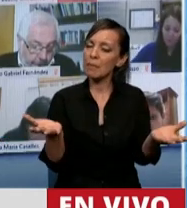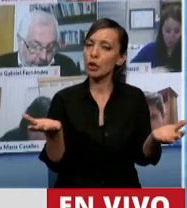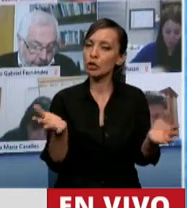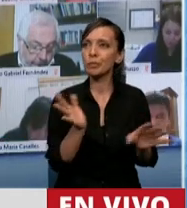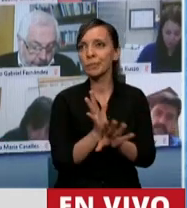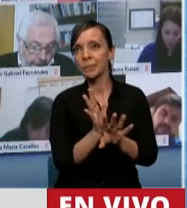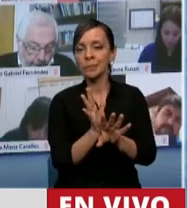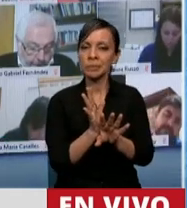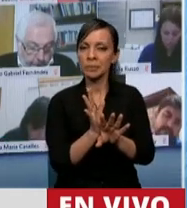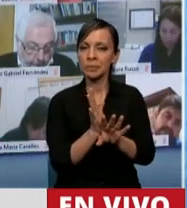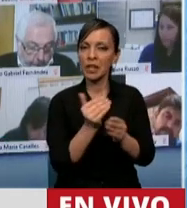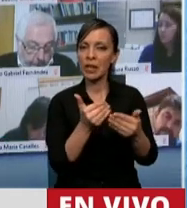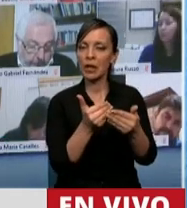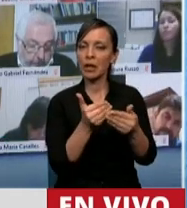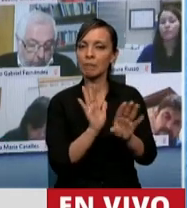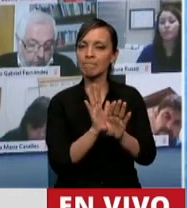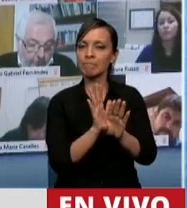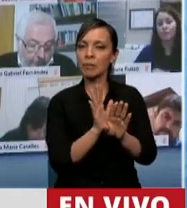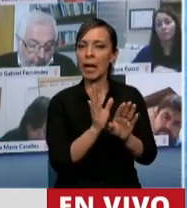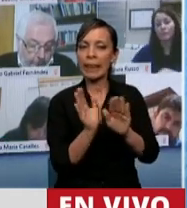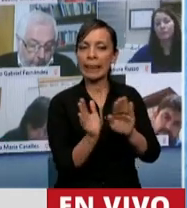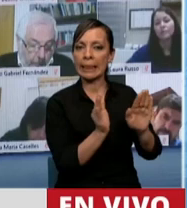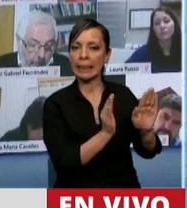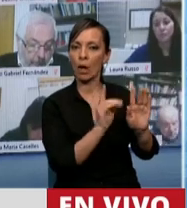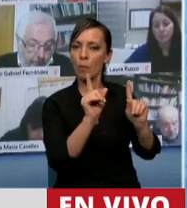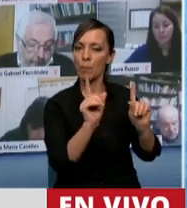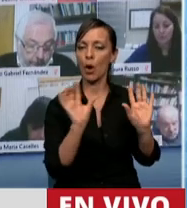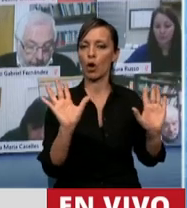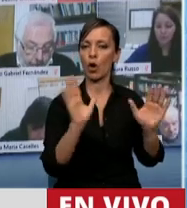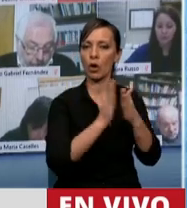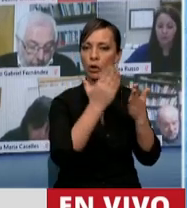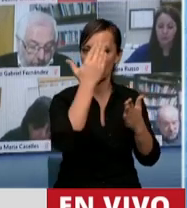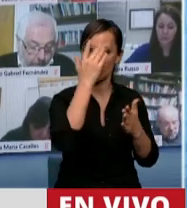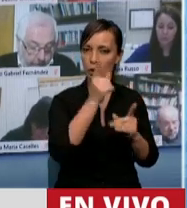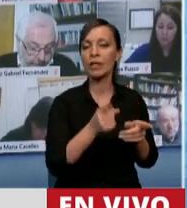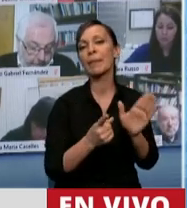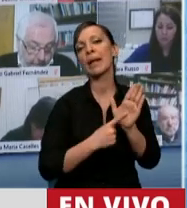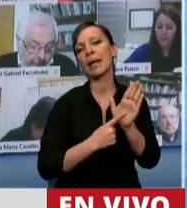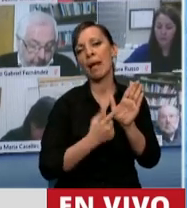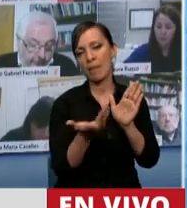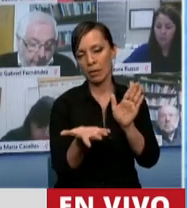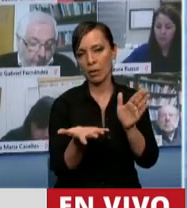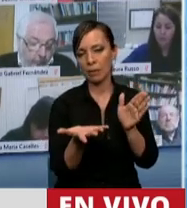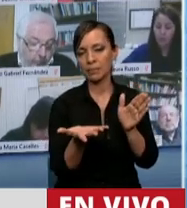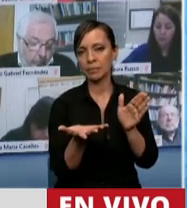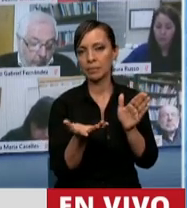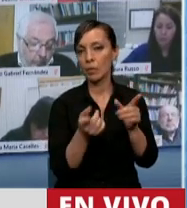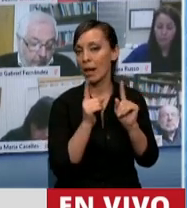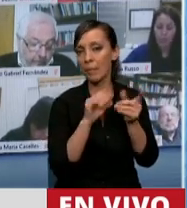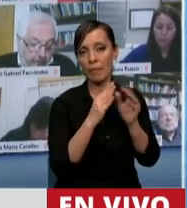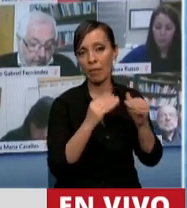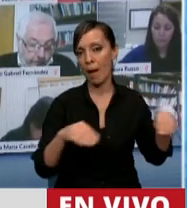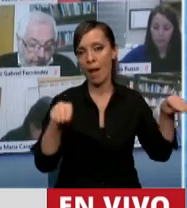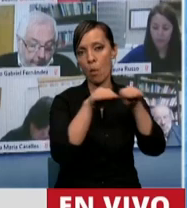de lo que dice la Constitución Nacional y del reglamento, que como saben, tiene esa misma